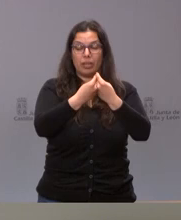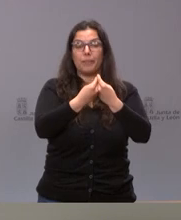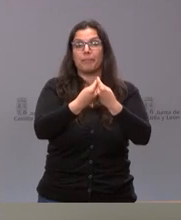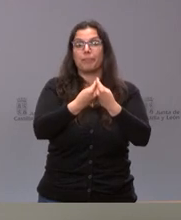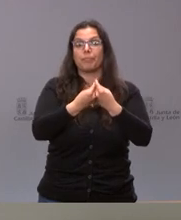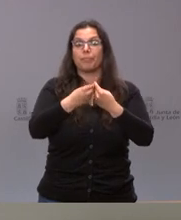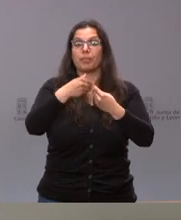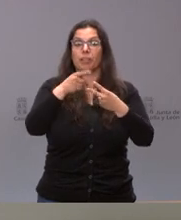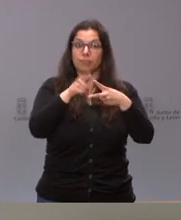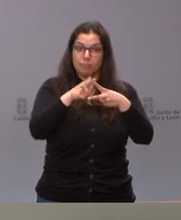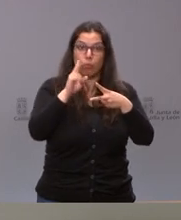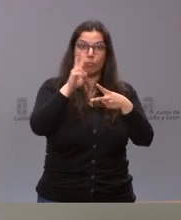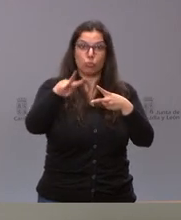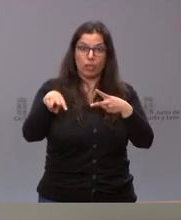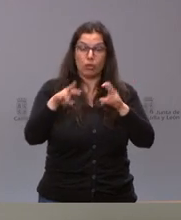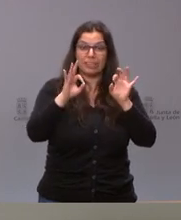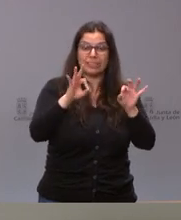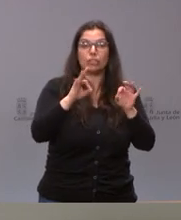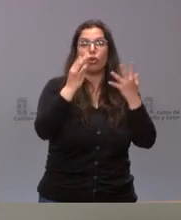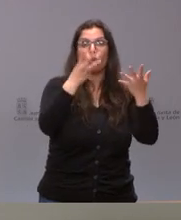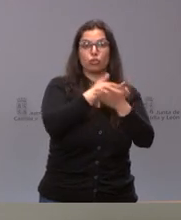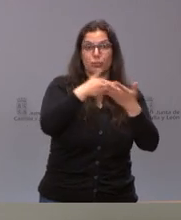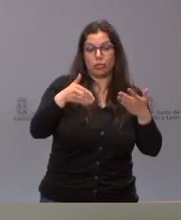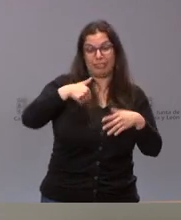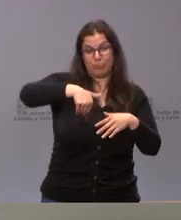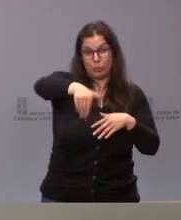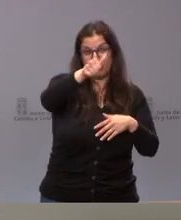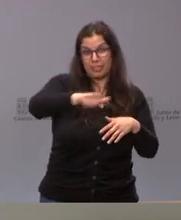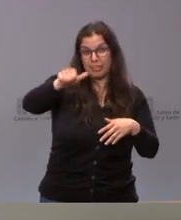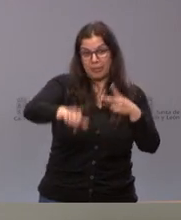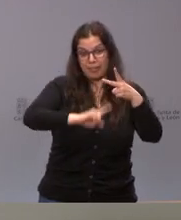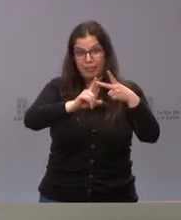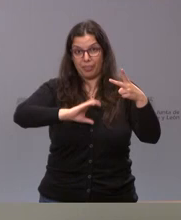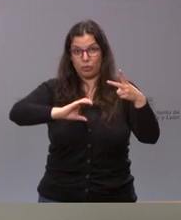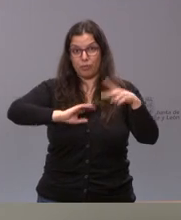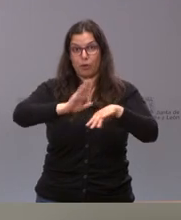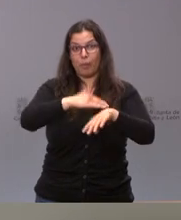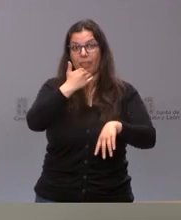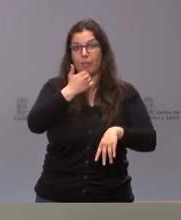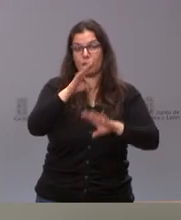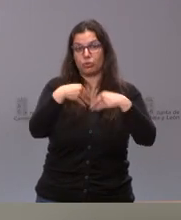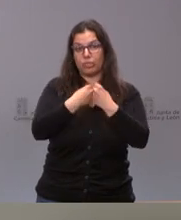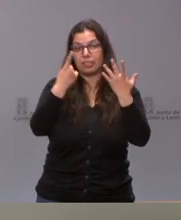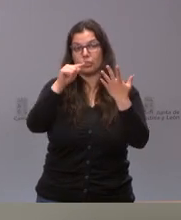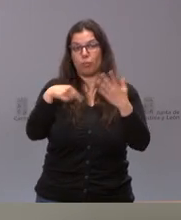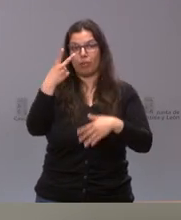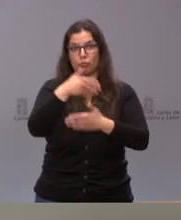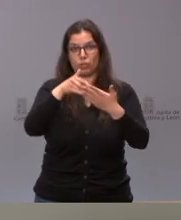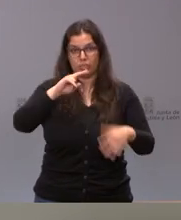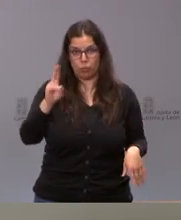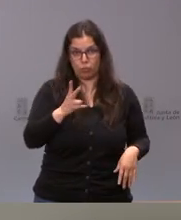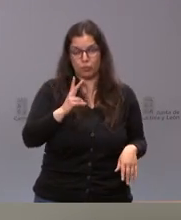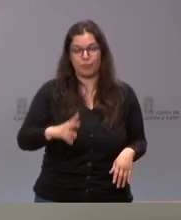de la Semana Santa son 8 millones, la que se va a informar en las próximas semanas el centro cívico para Zamora serán 6,2 millones de euros.